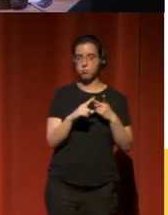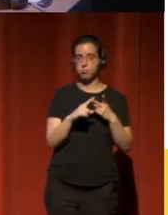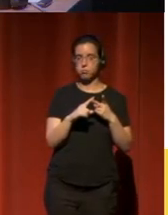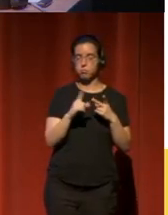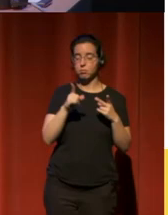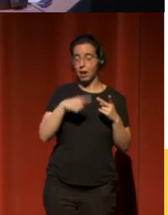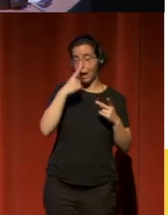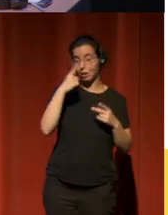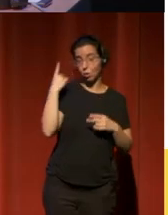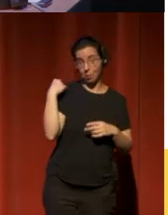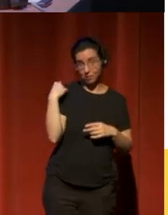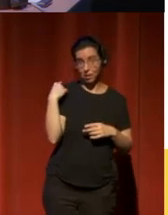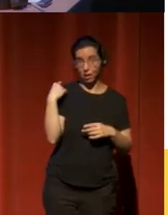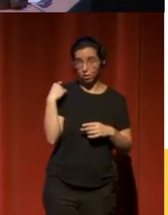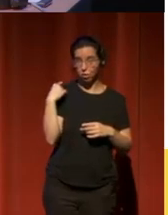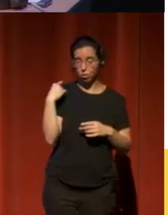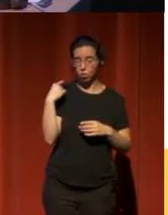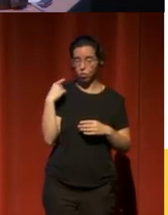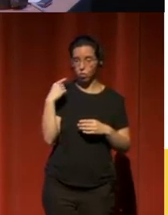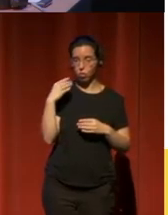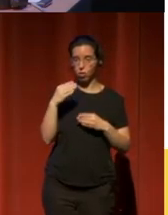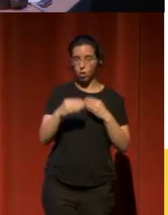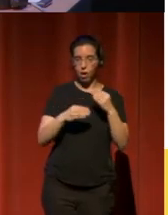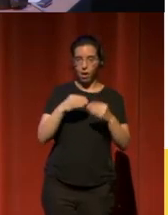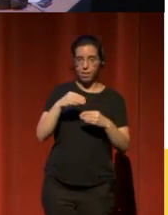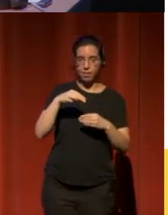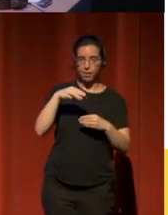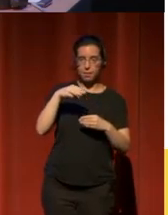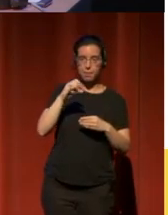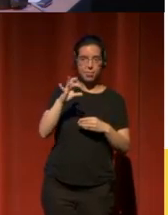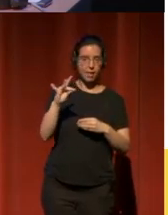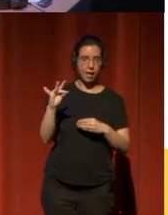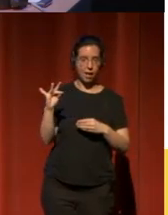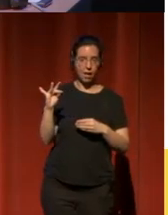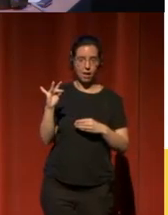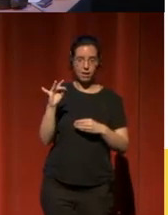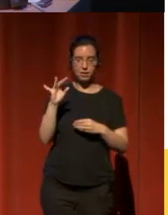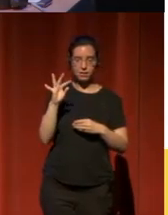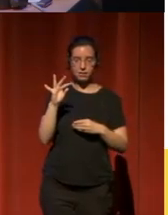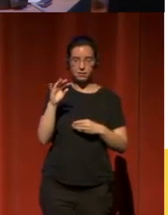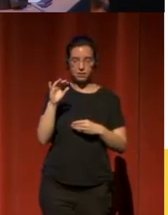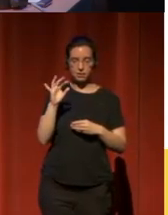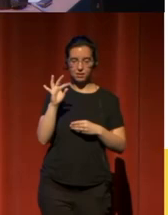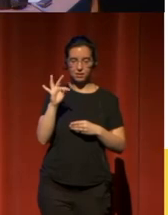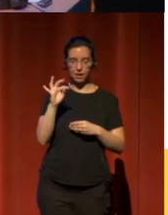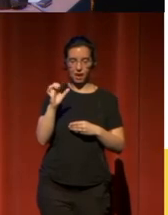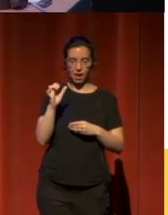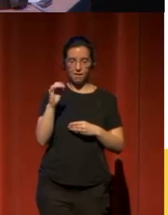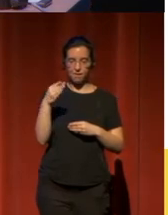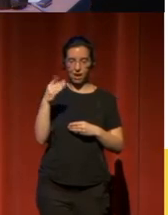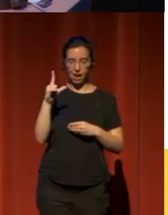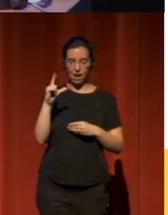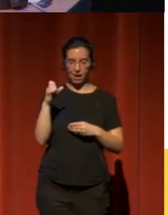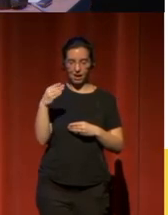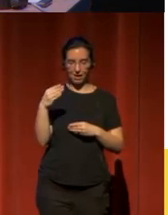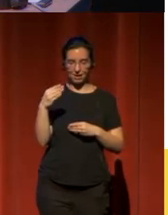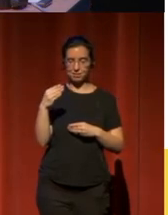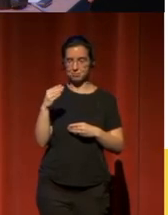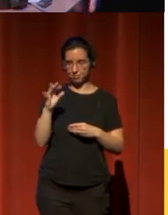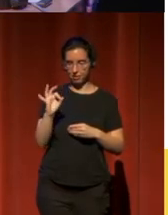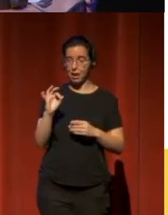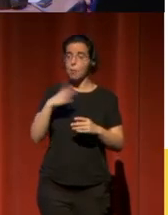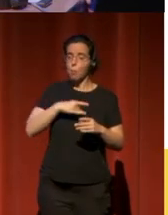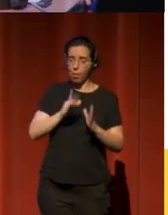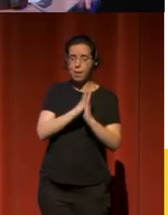el año pasado lo hicimos en Medial App Parado Galera y tal y bueno, es en torno a proyectos bibliotecarios, se pueden hacer en